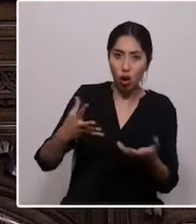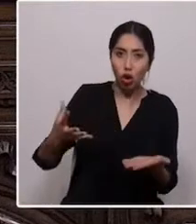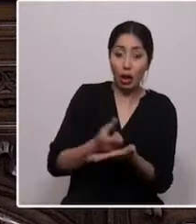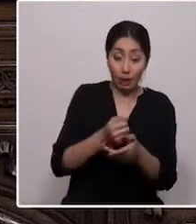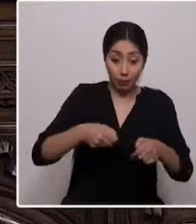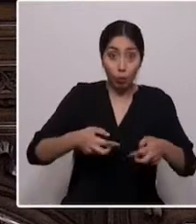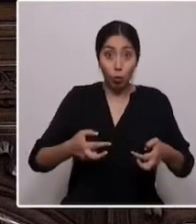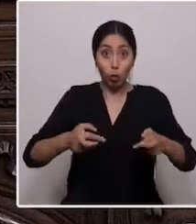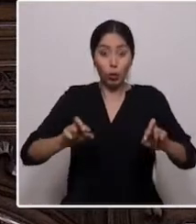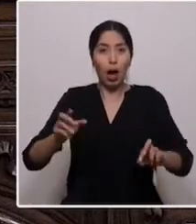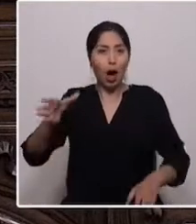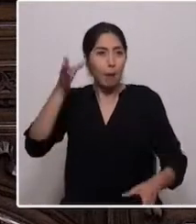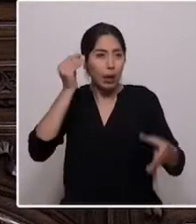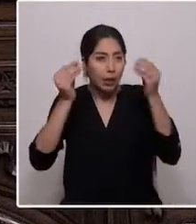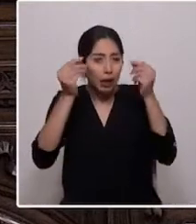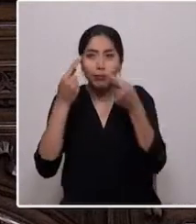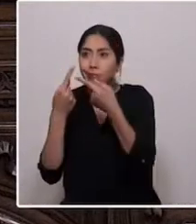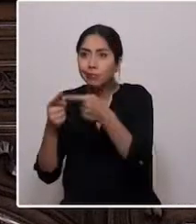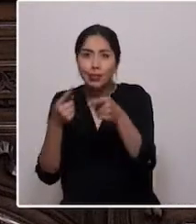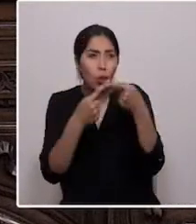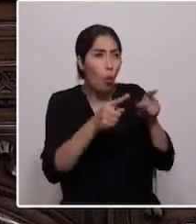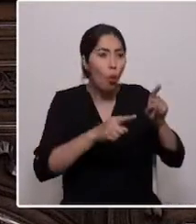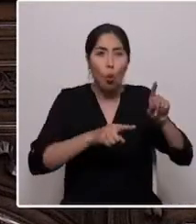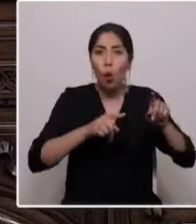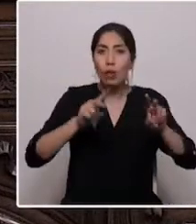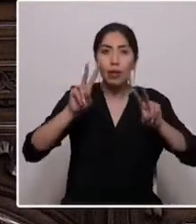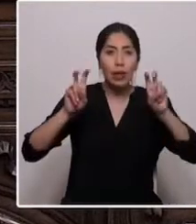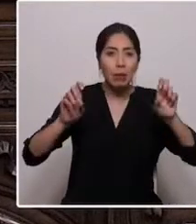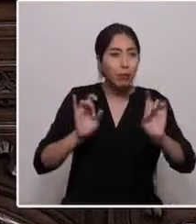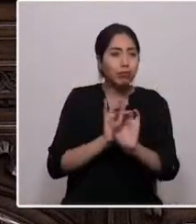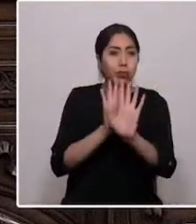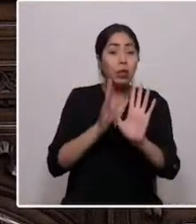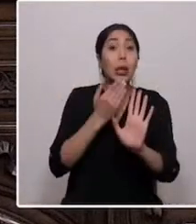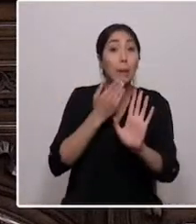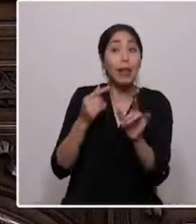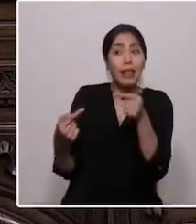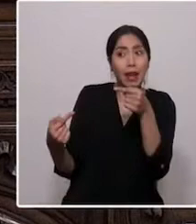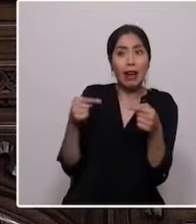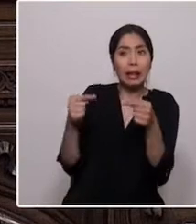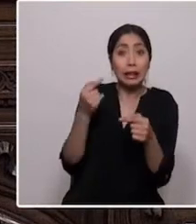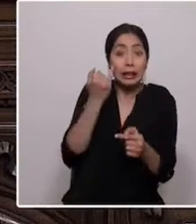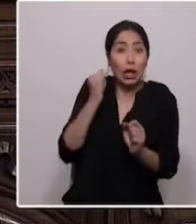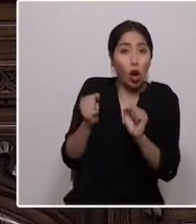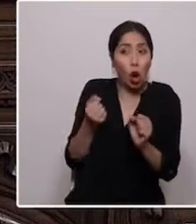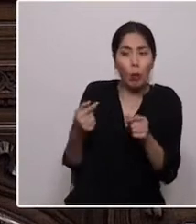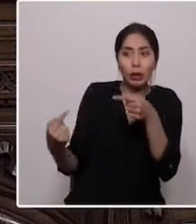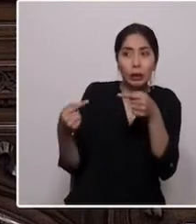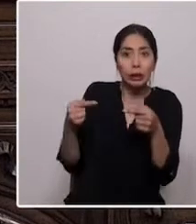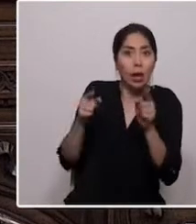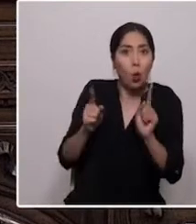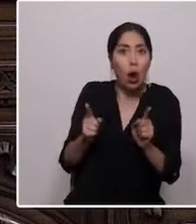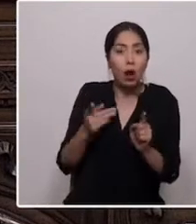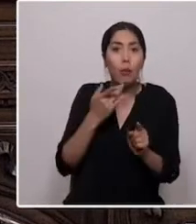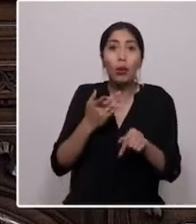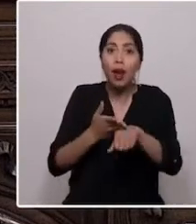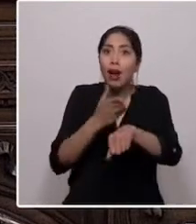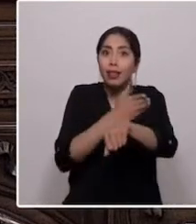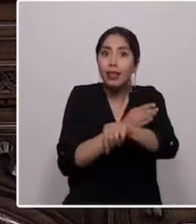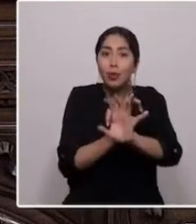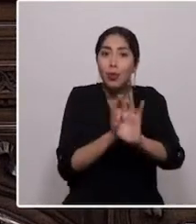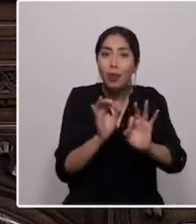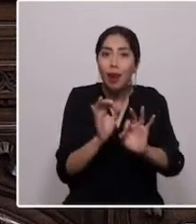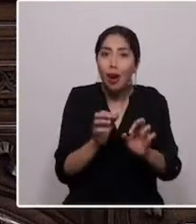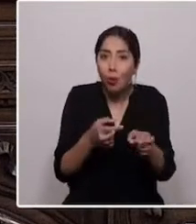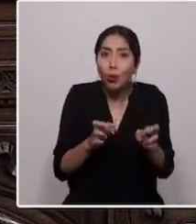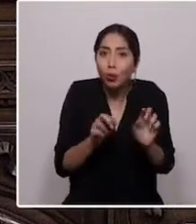sobre temas inéditos, de tener debates incómodos incluso, ya que no hemos tenido antes esta oportunidad y